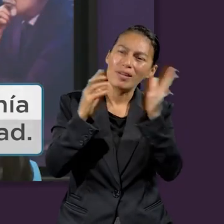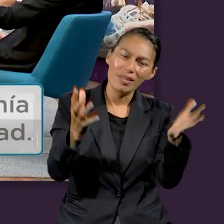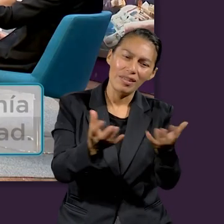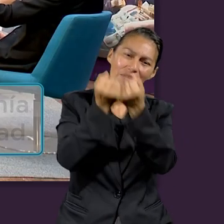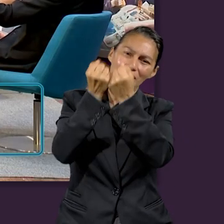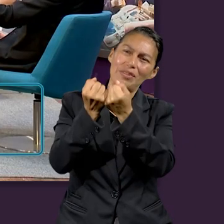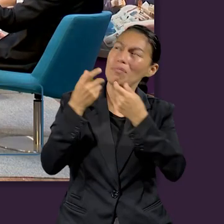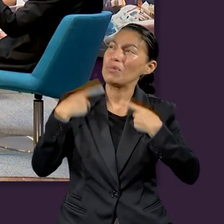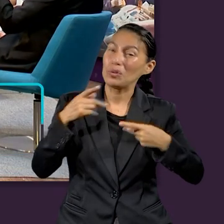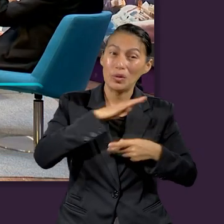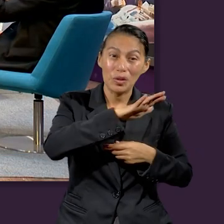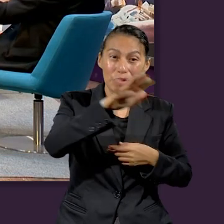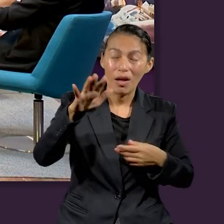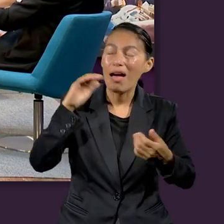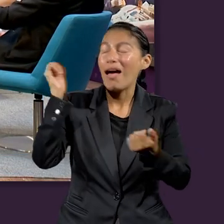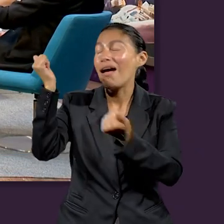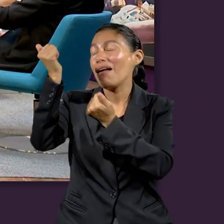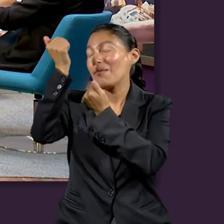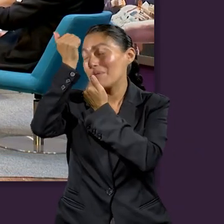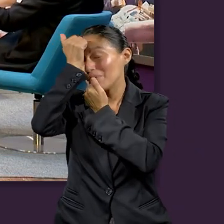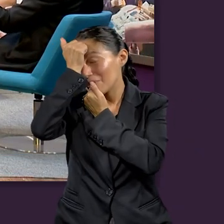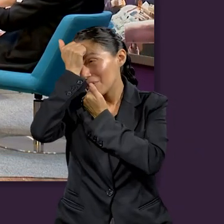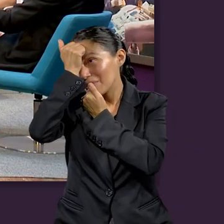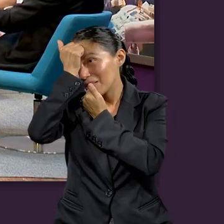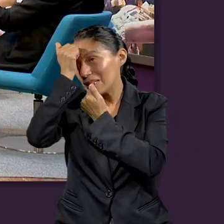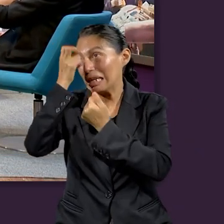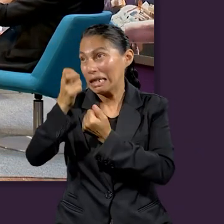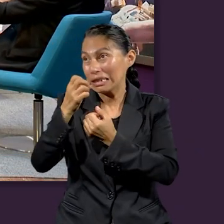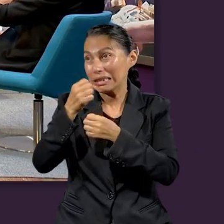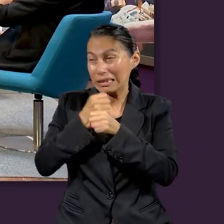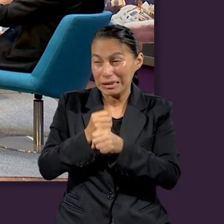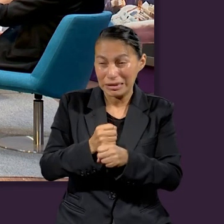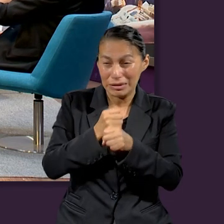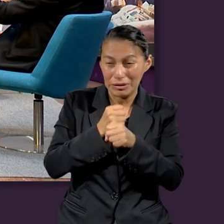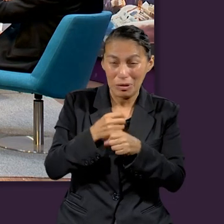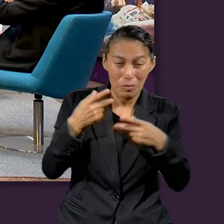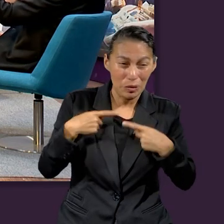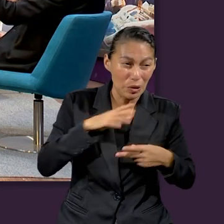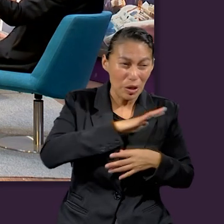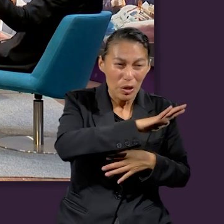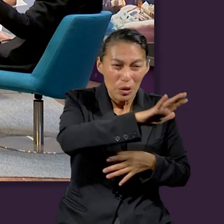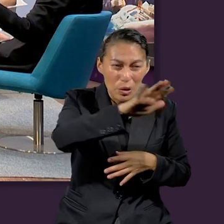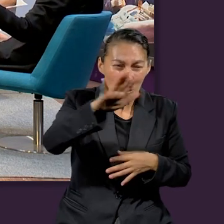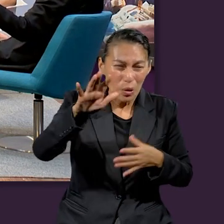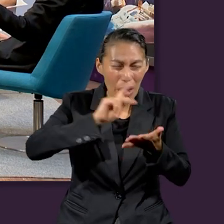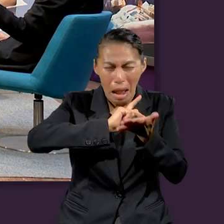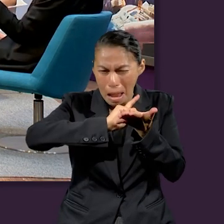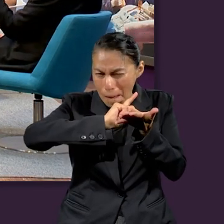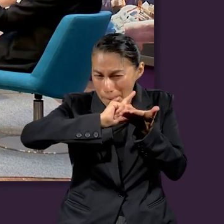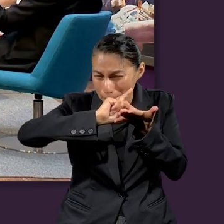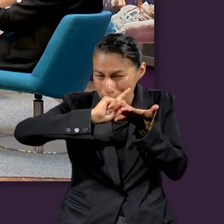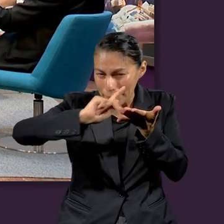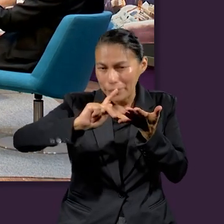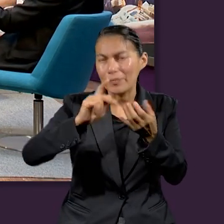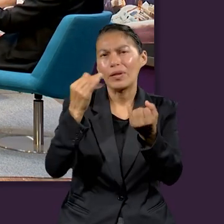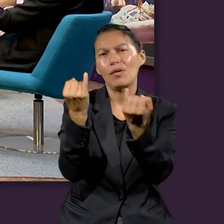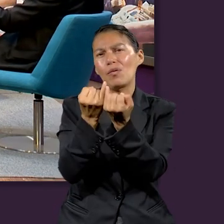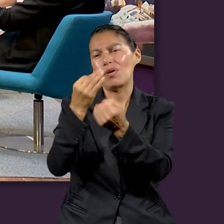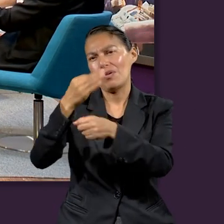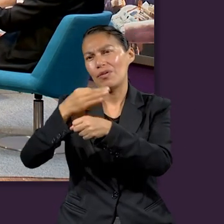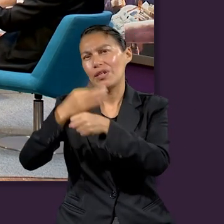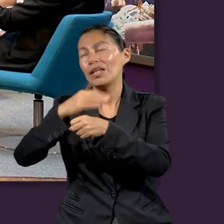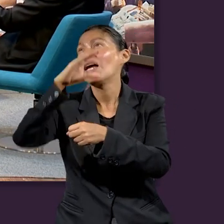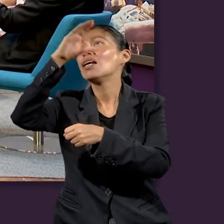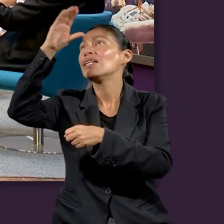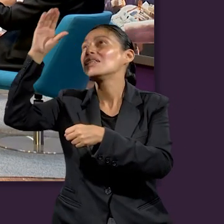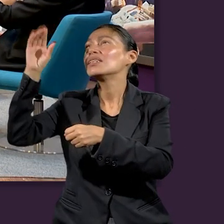arrepentirse, tenían que hacer un sacrificio y el sacrificio limpiaba a todo el pueblo del pecado. Es justamente lo que está pasando